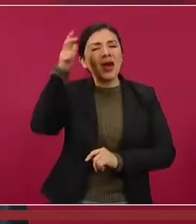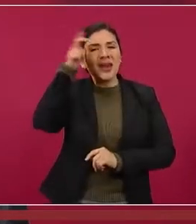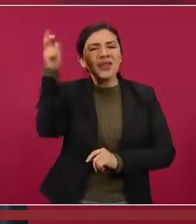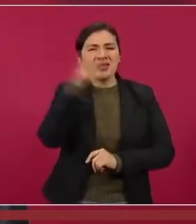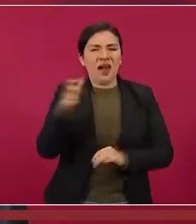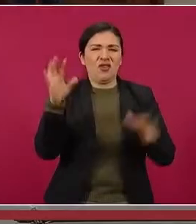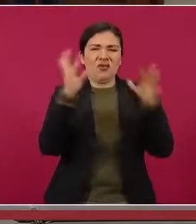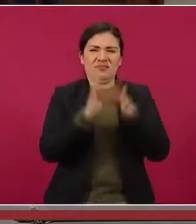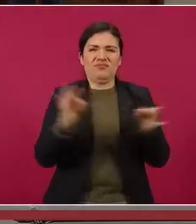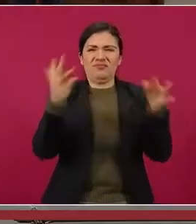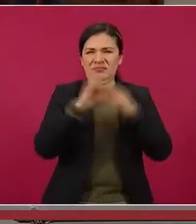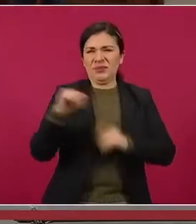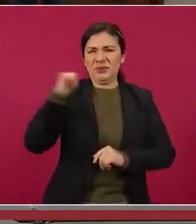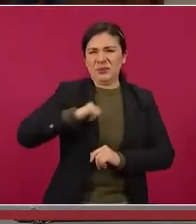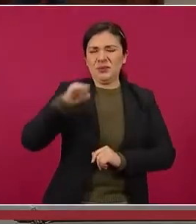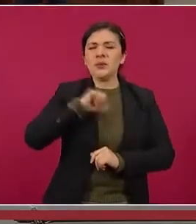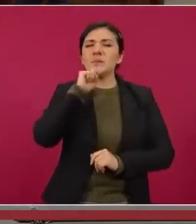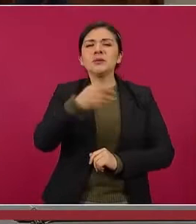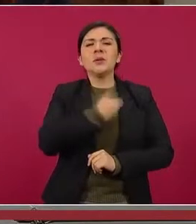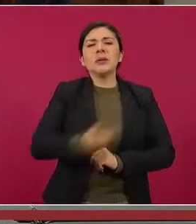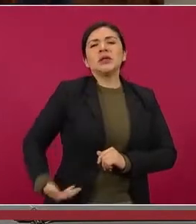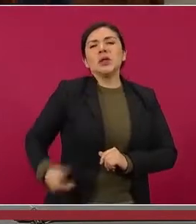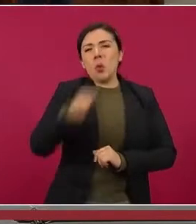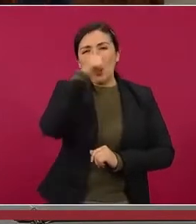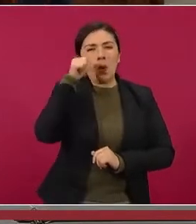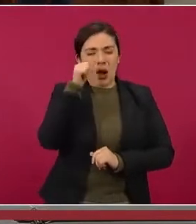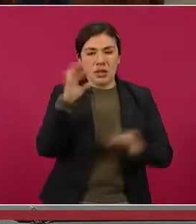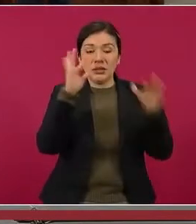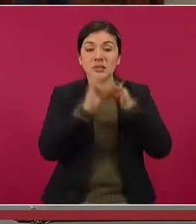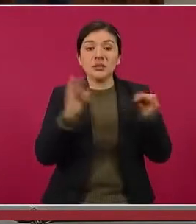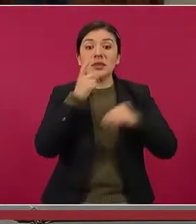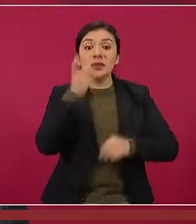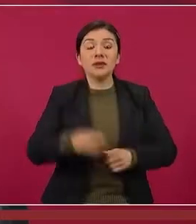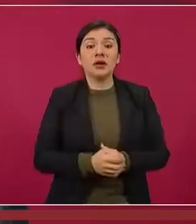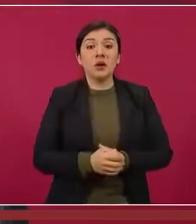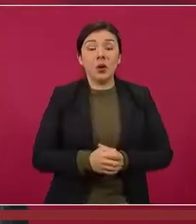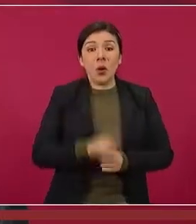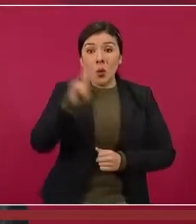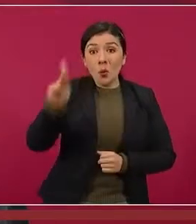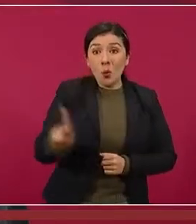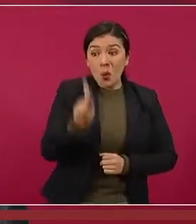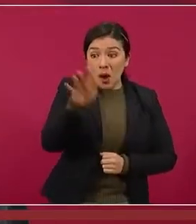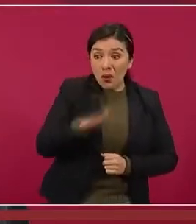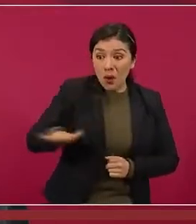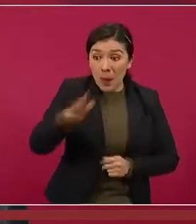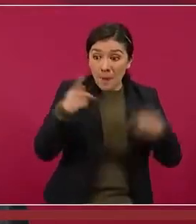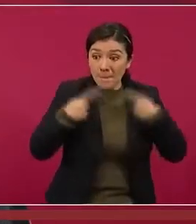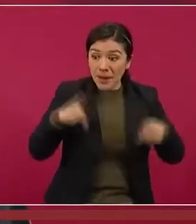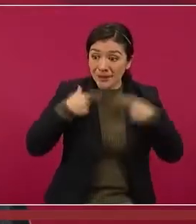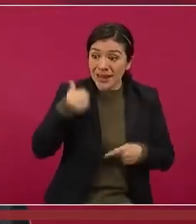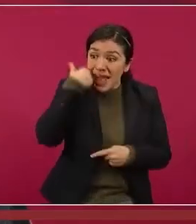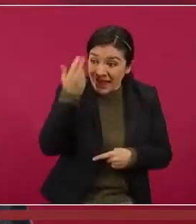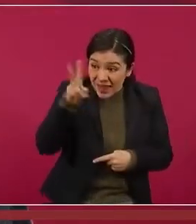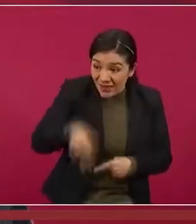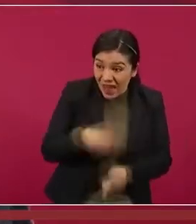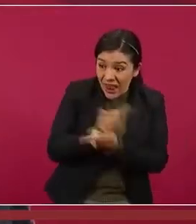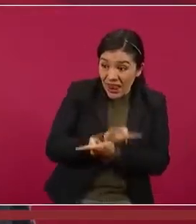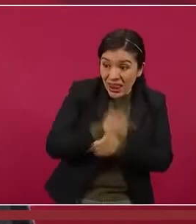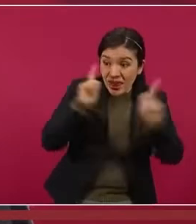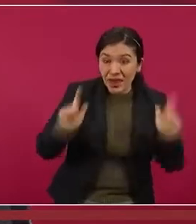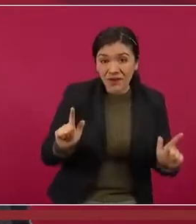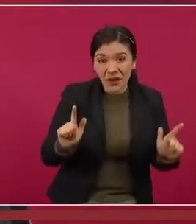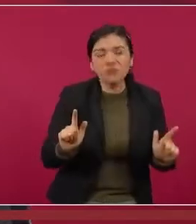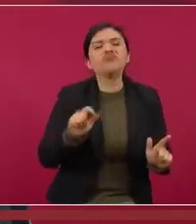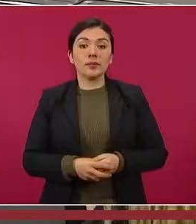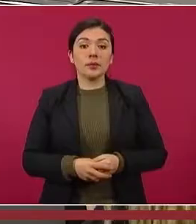repetía el presidente Juárez. El pueblo que quiere ser libre lo